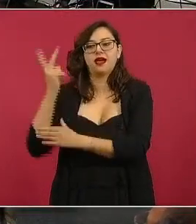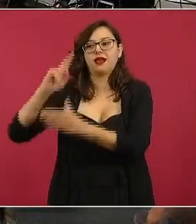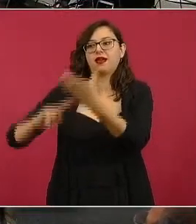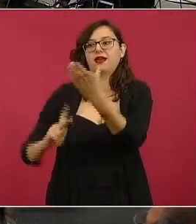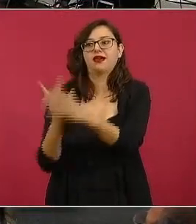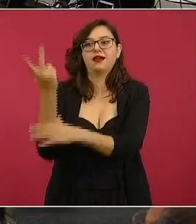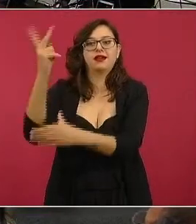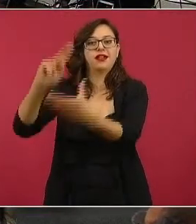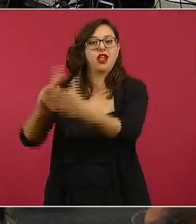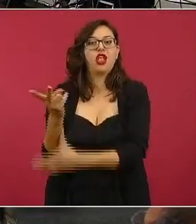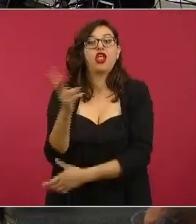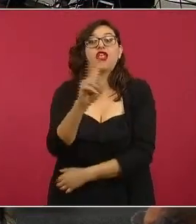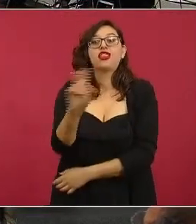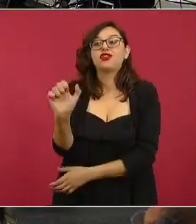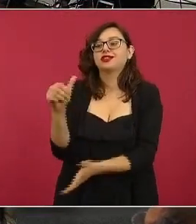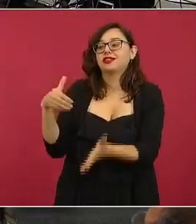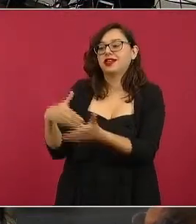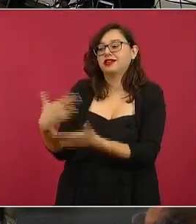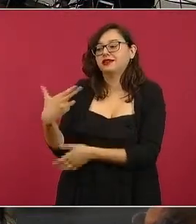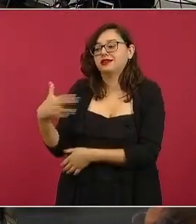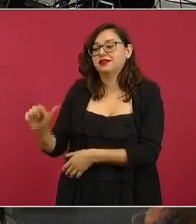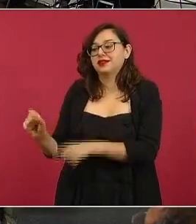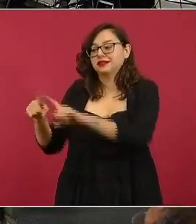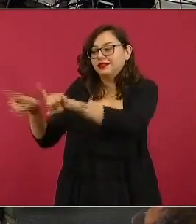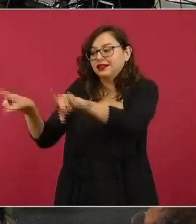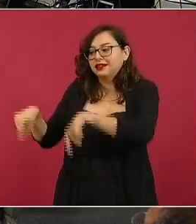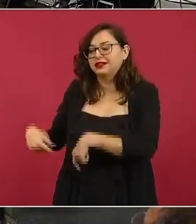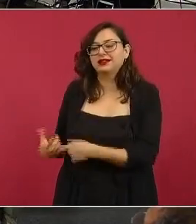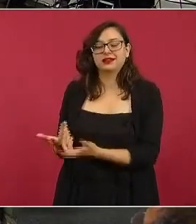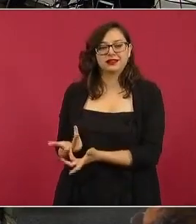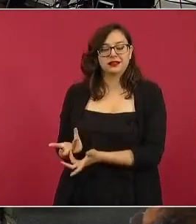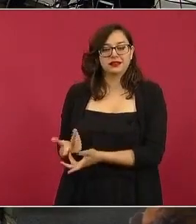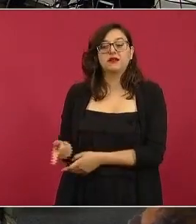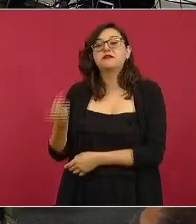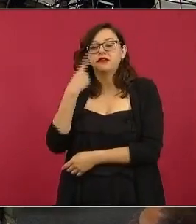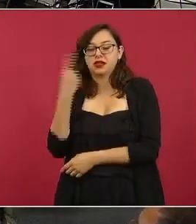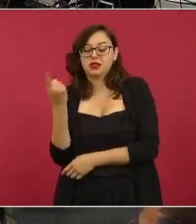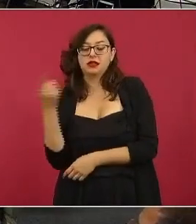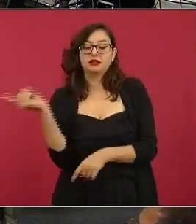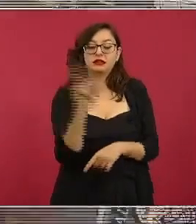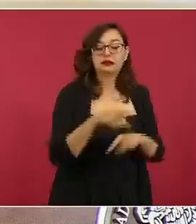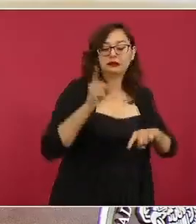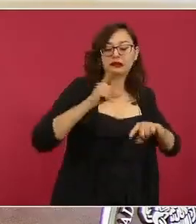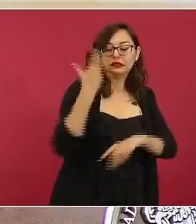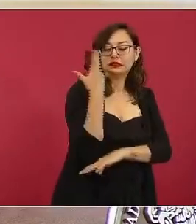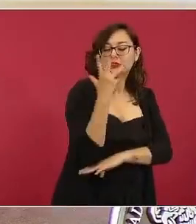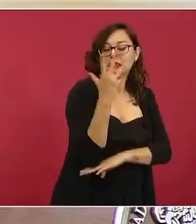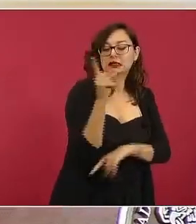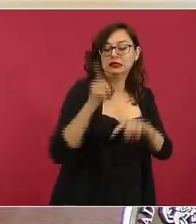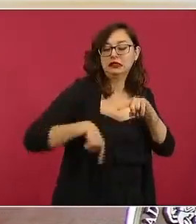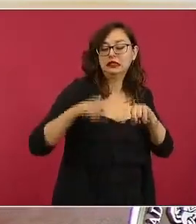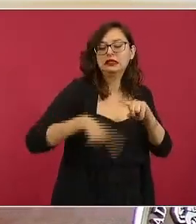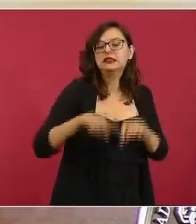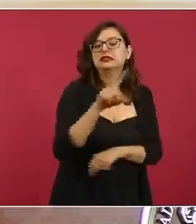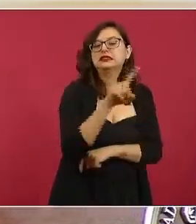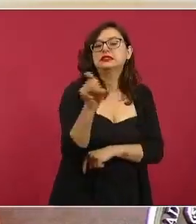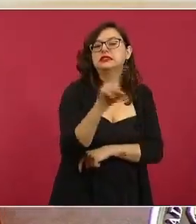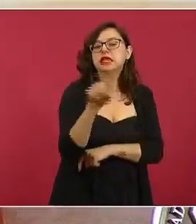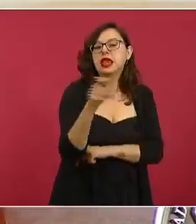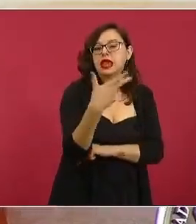100 hectáreas que se van a impactar a 200 mil